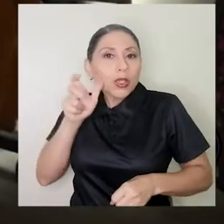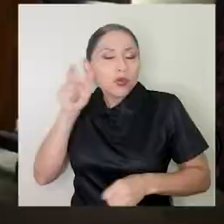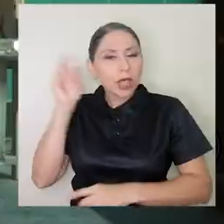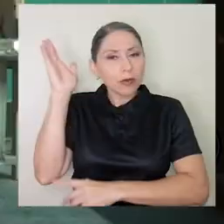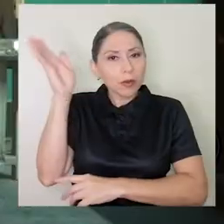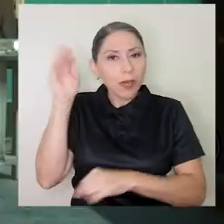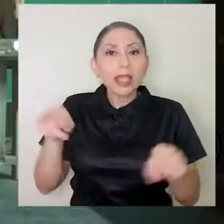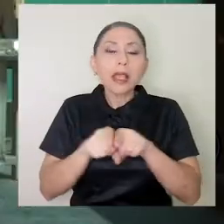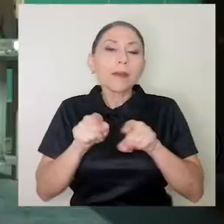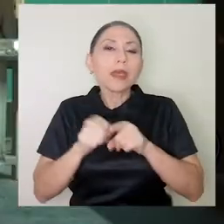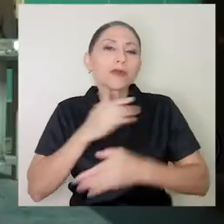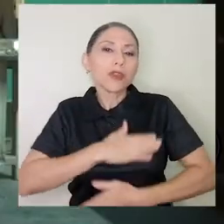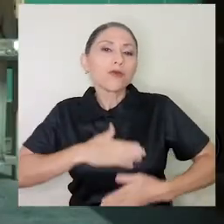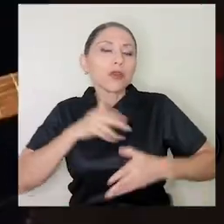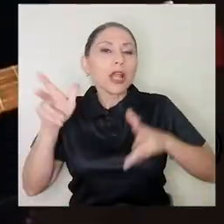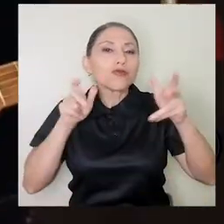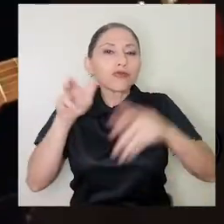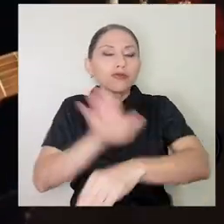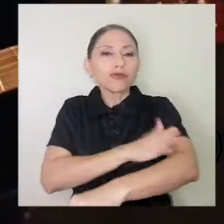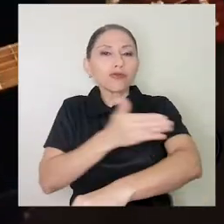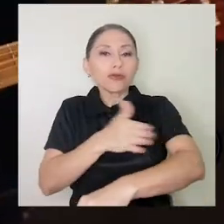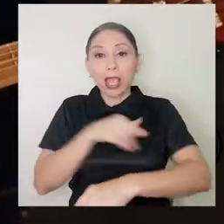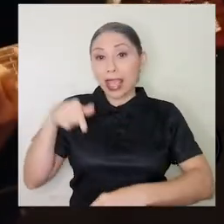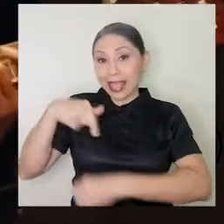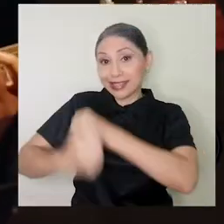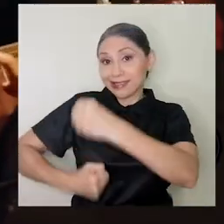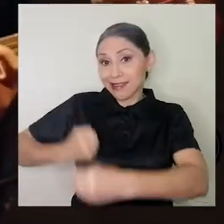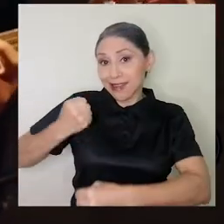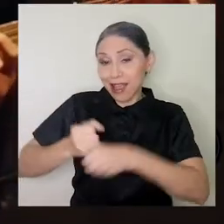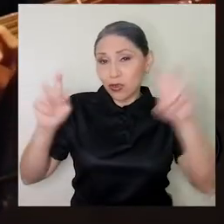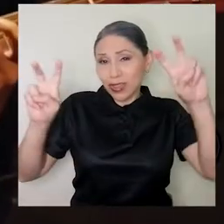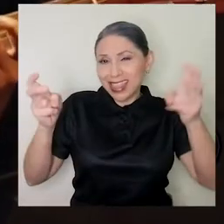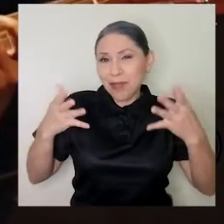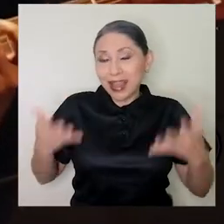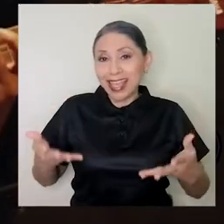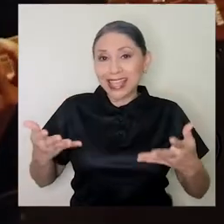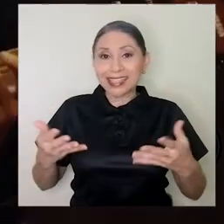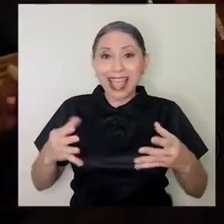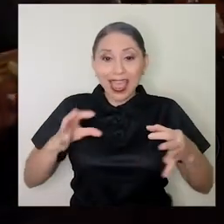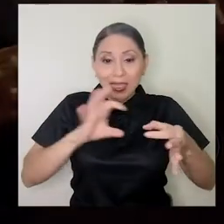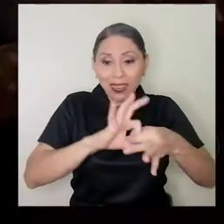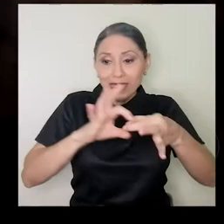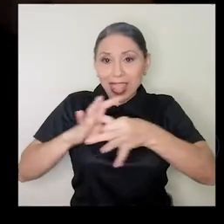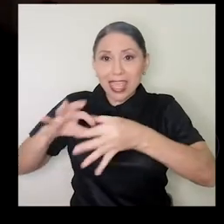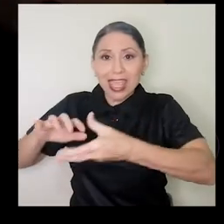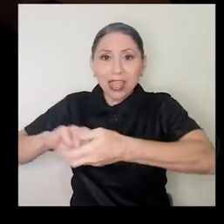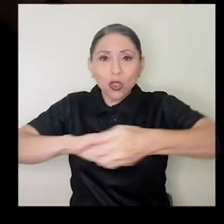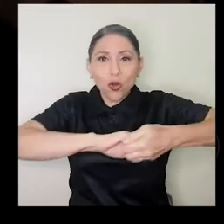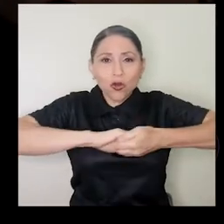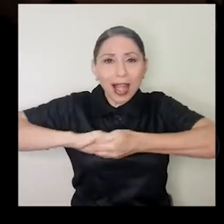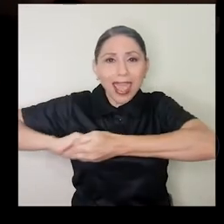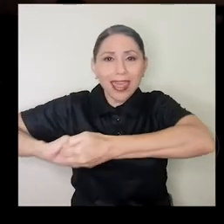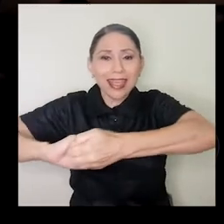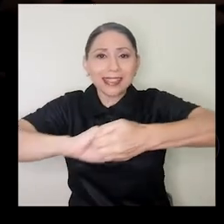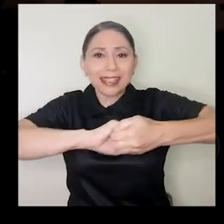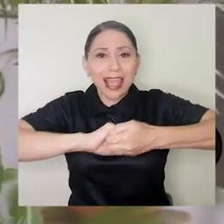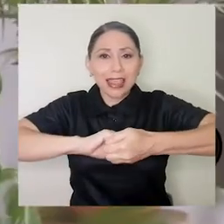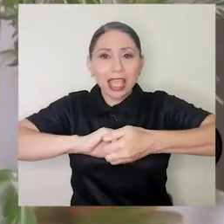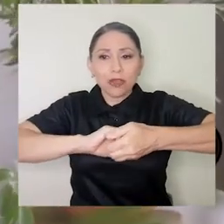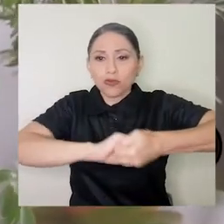disfrutar de recitales. Este año el tema que tenemos es tejiendo redes de sororidad. Entonces ese es